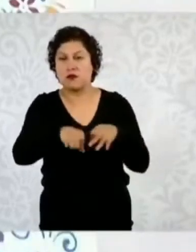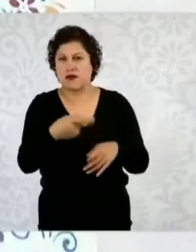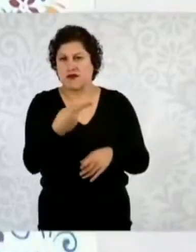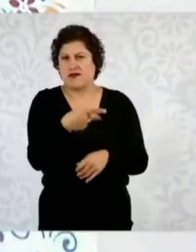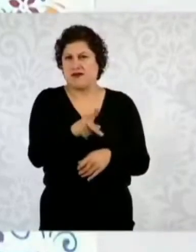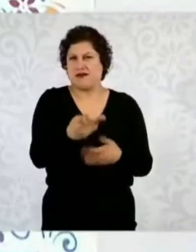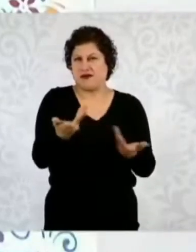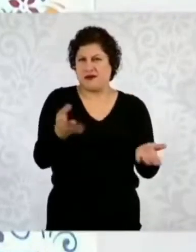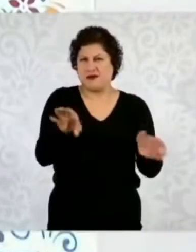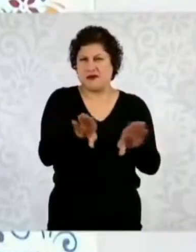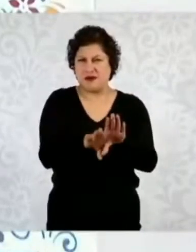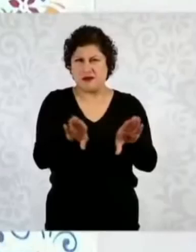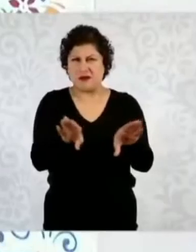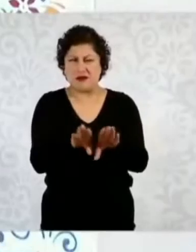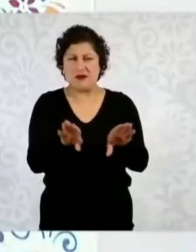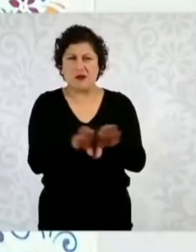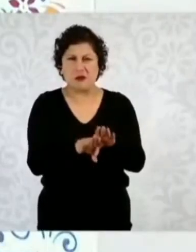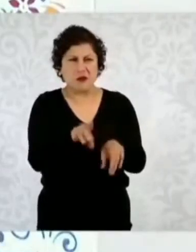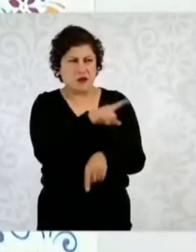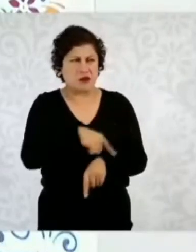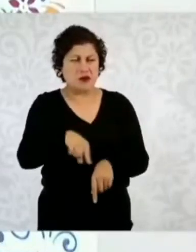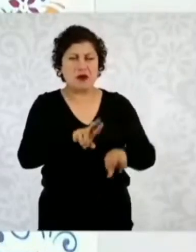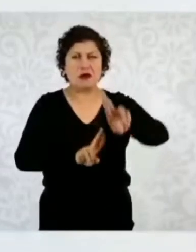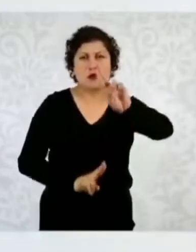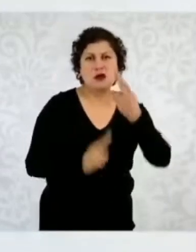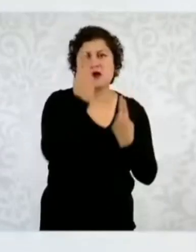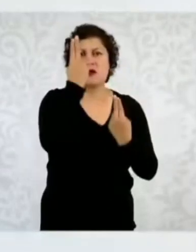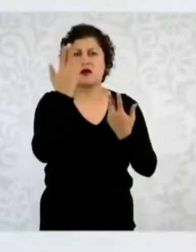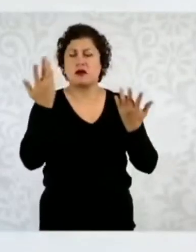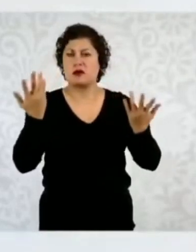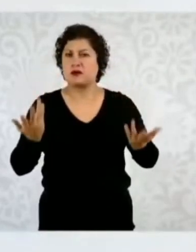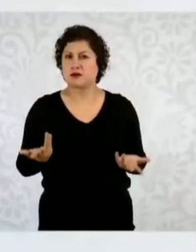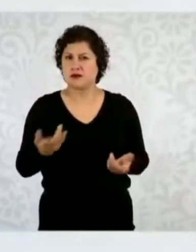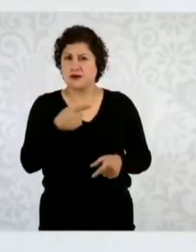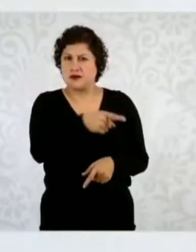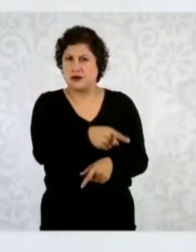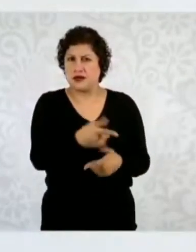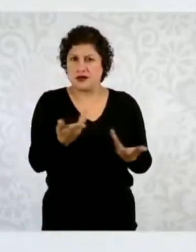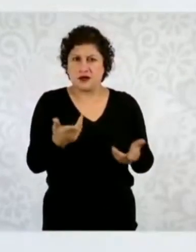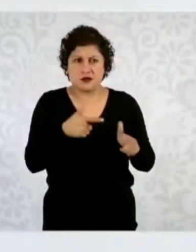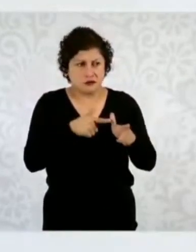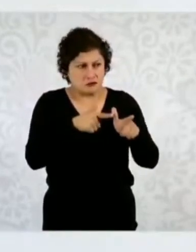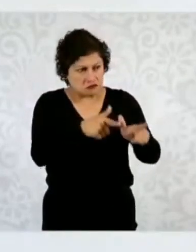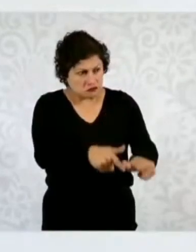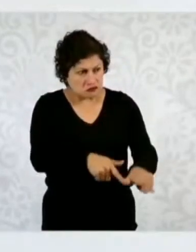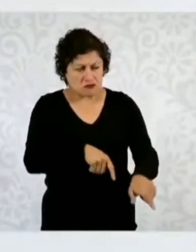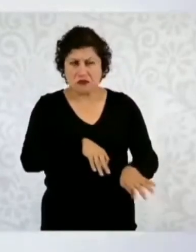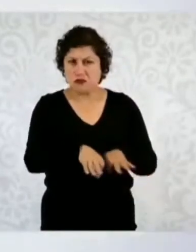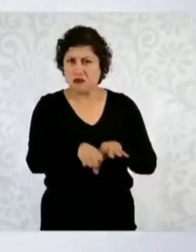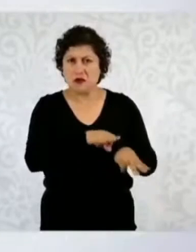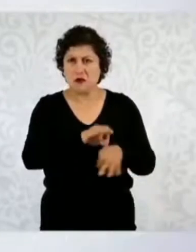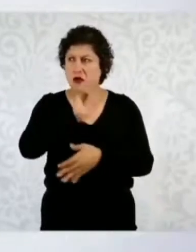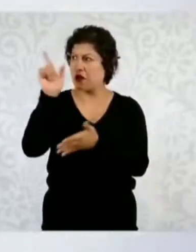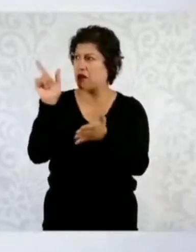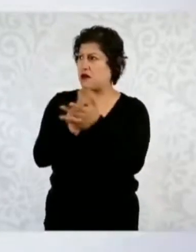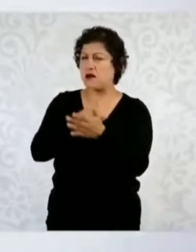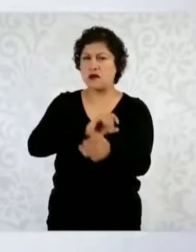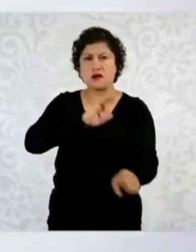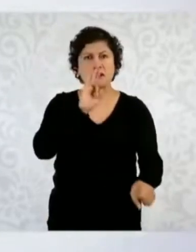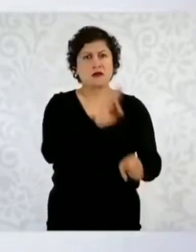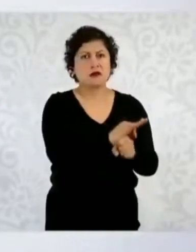complementos del salario que tienen, todos se van a conservar, no se les va a quitar absolutamente nada.